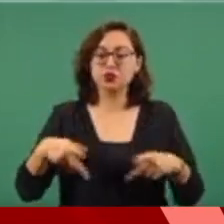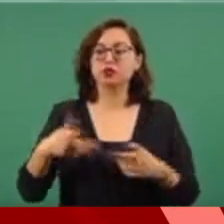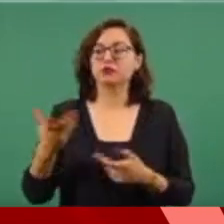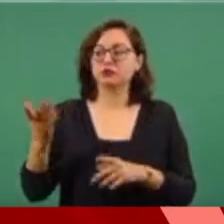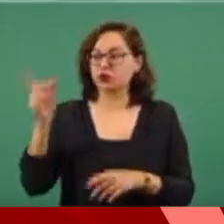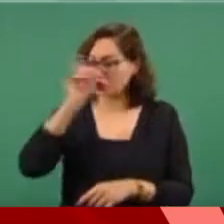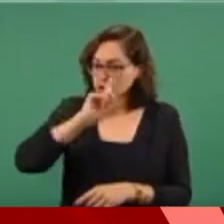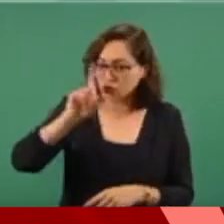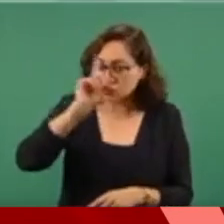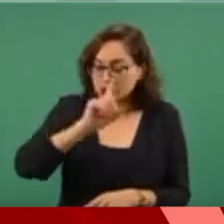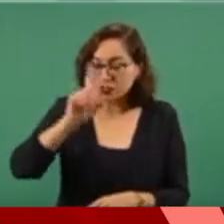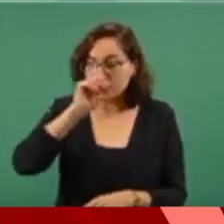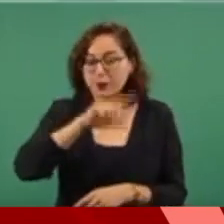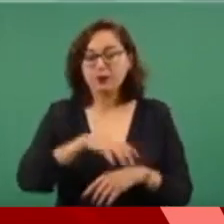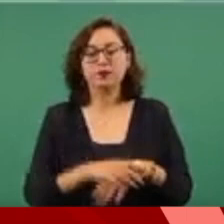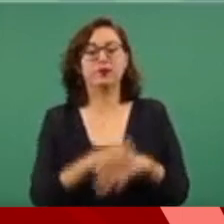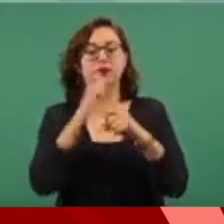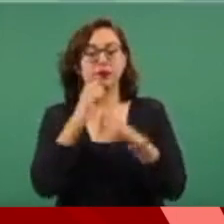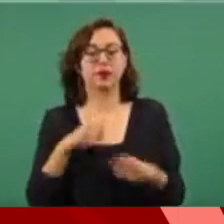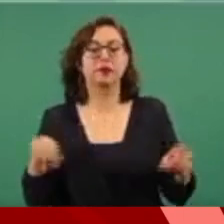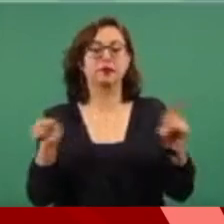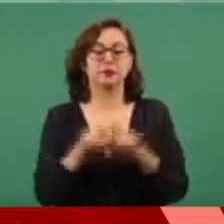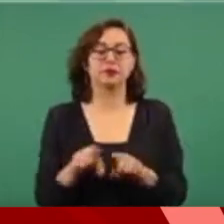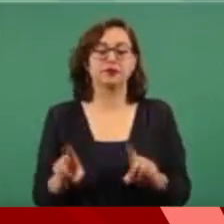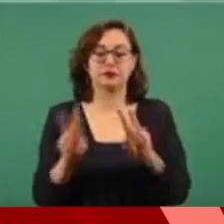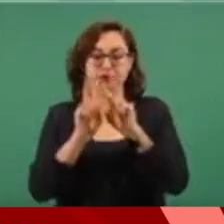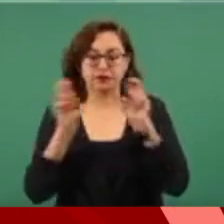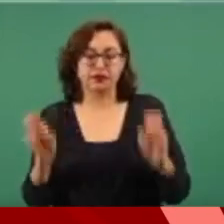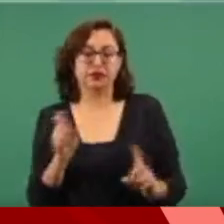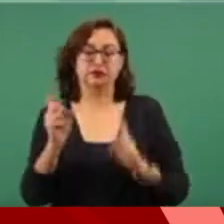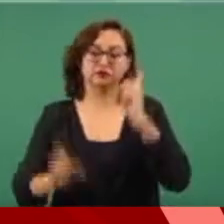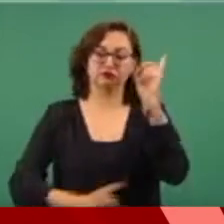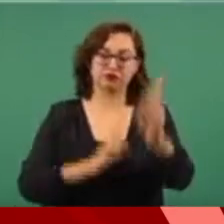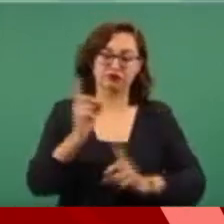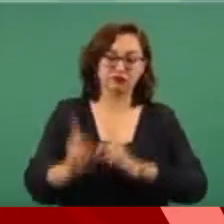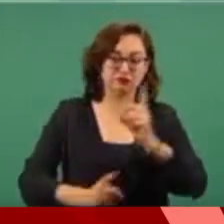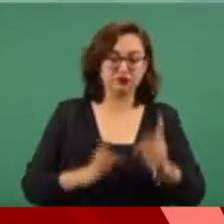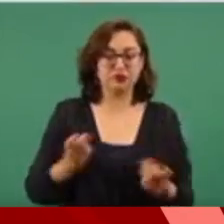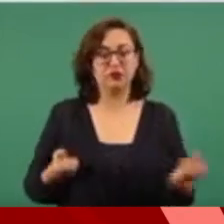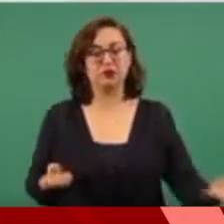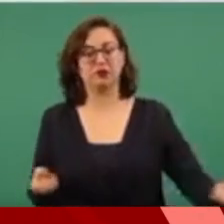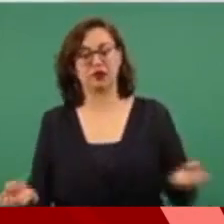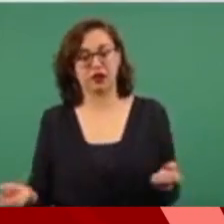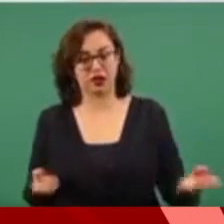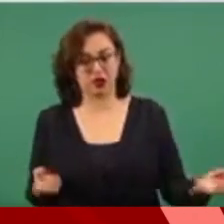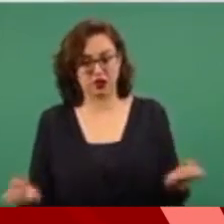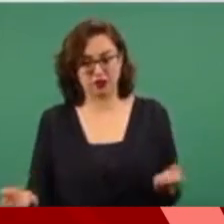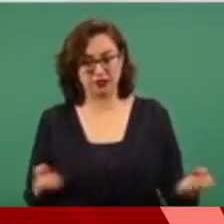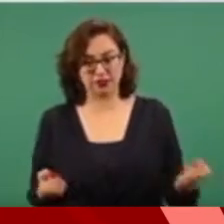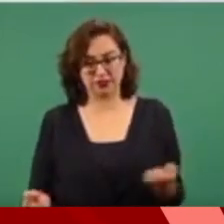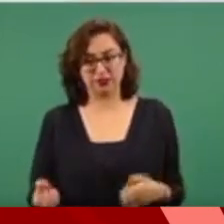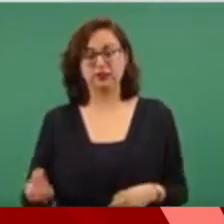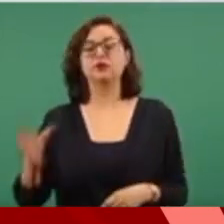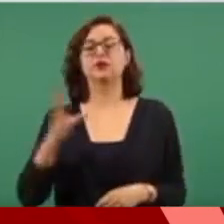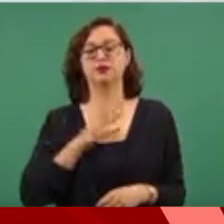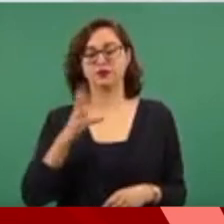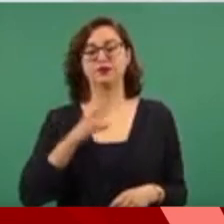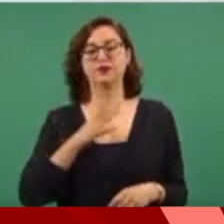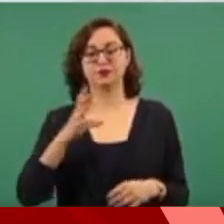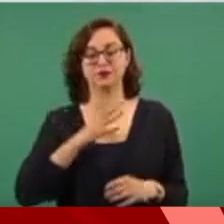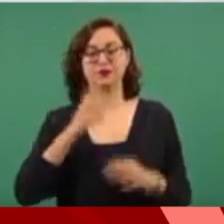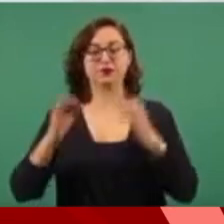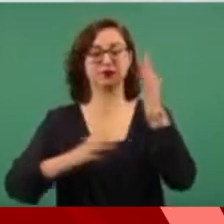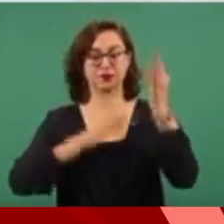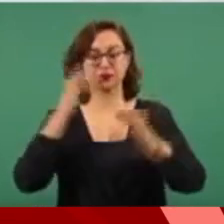que tiene que ver con el deporte, con el ejercicio. La campaña incluye el que